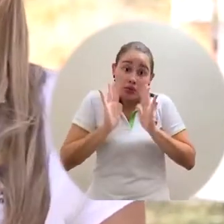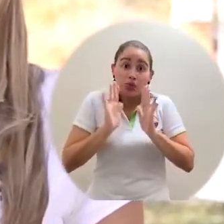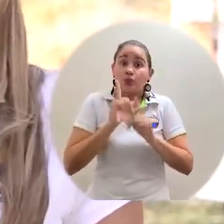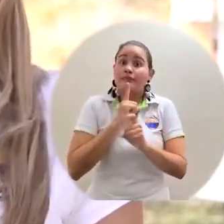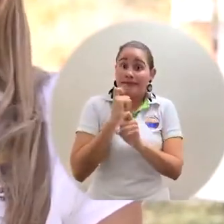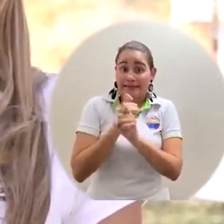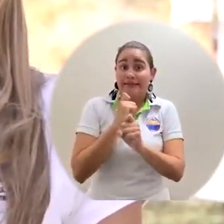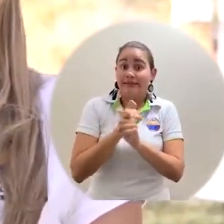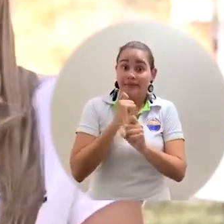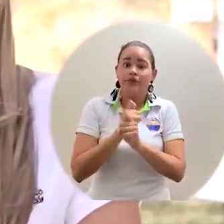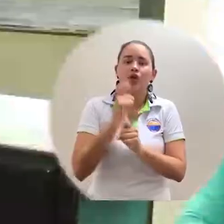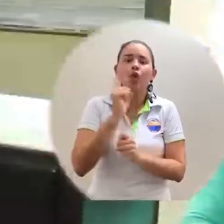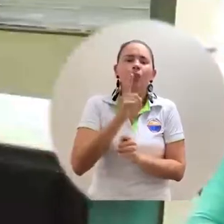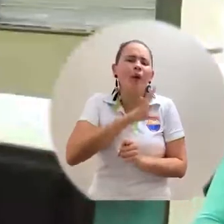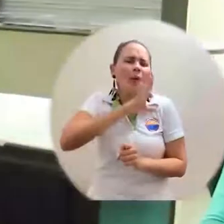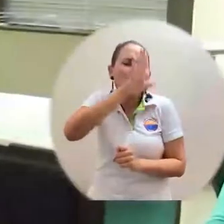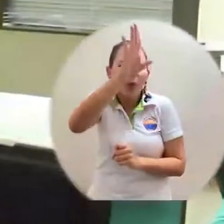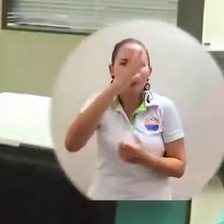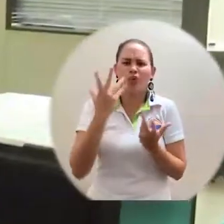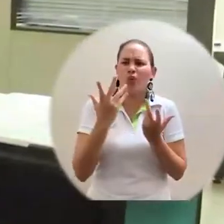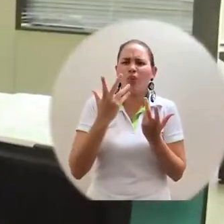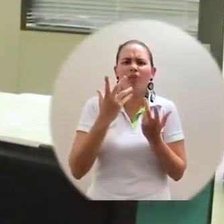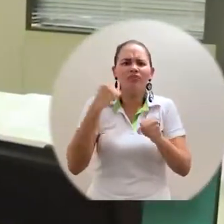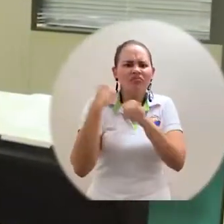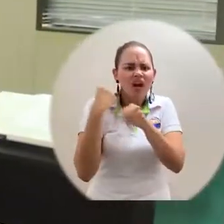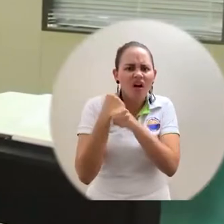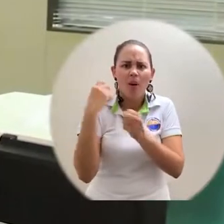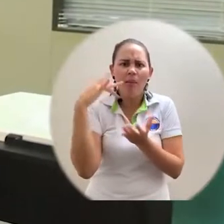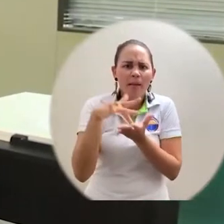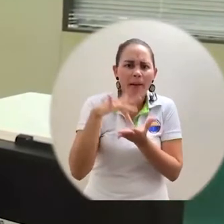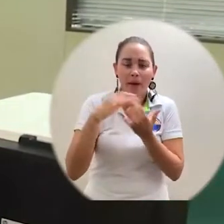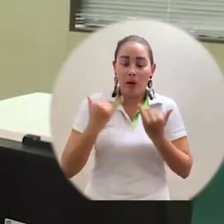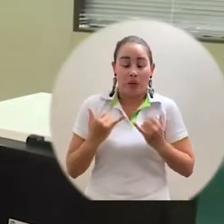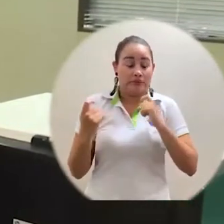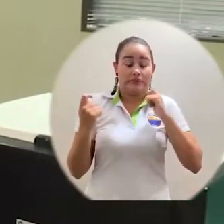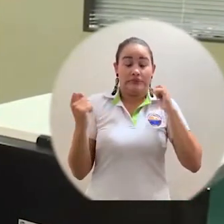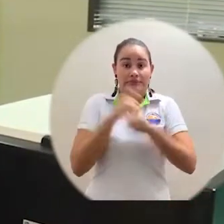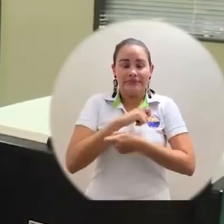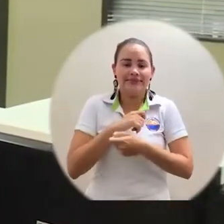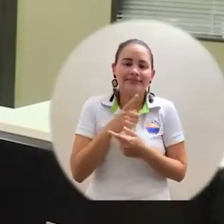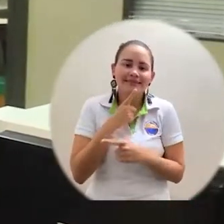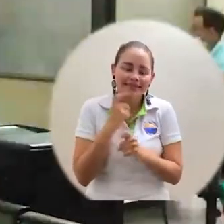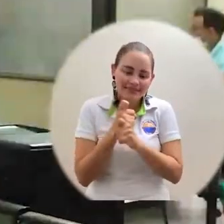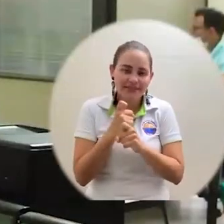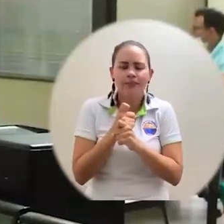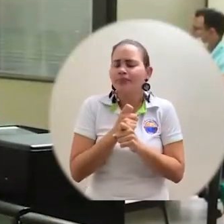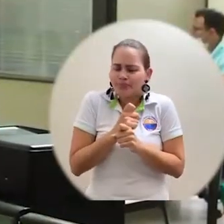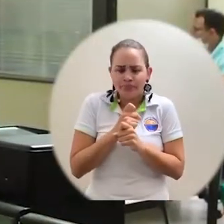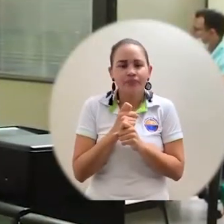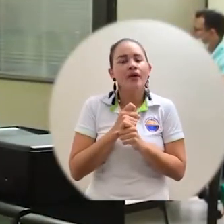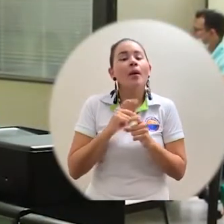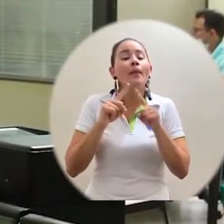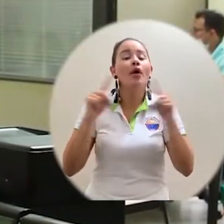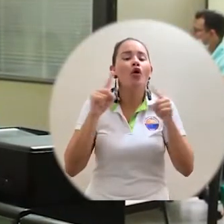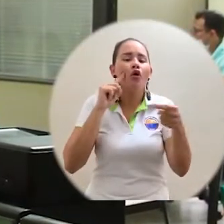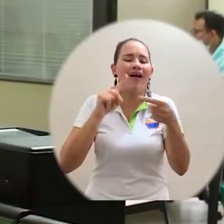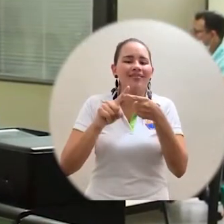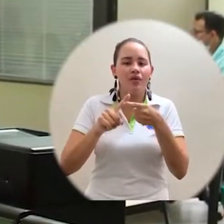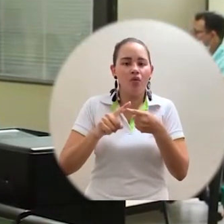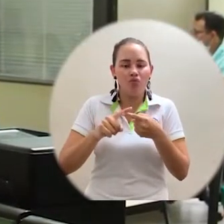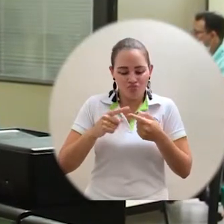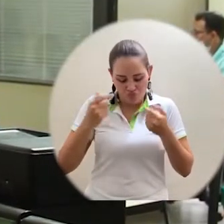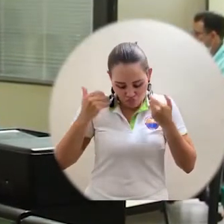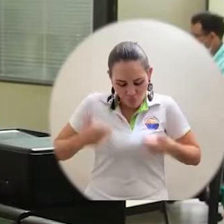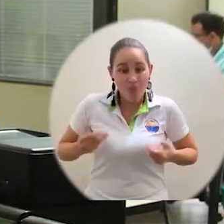porque nos están sacando de nuestra rutina, sí, pero el objetivo y el fin es plausible, es nuestra propia integridad y la